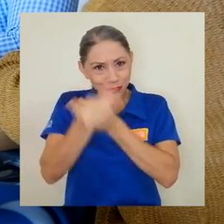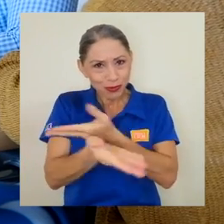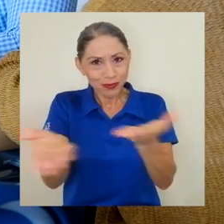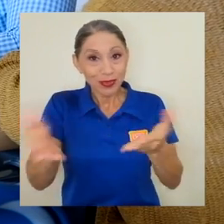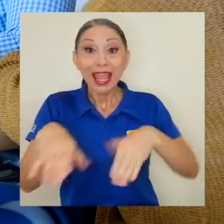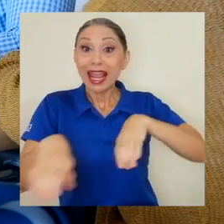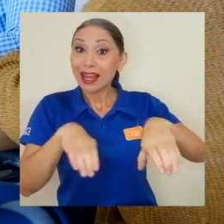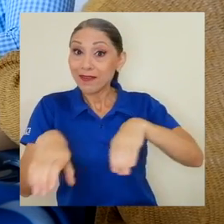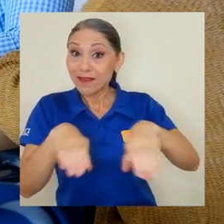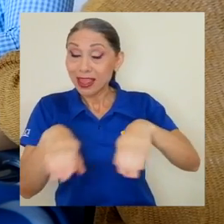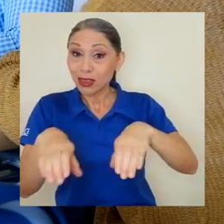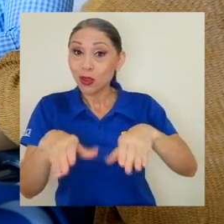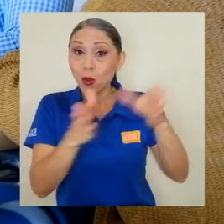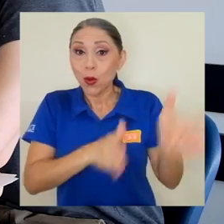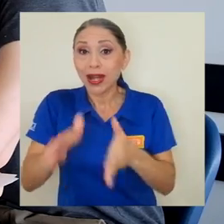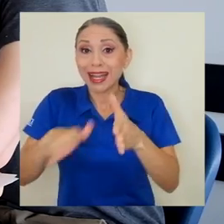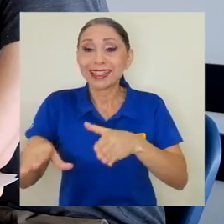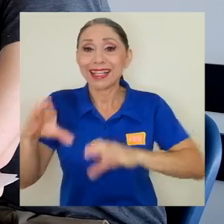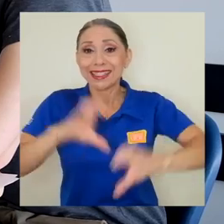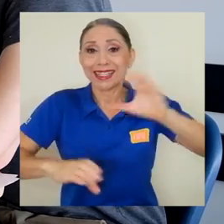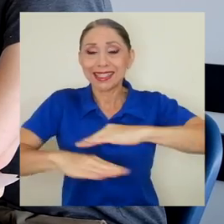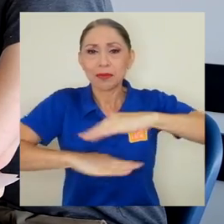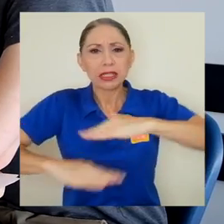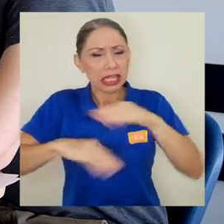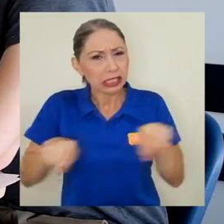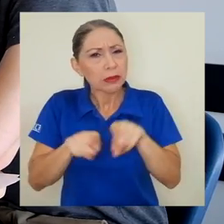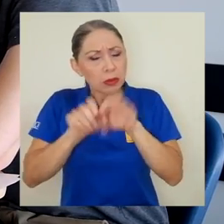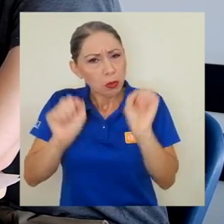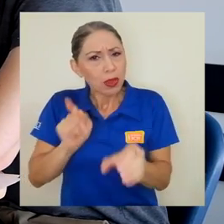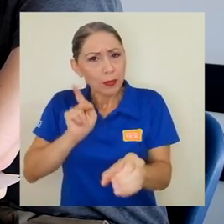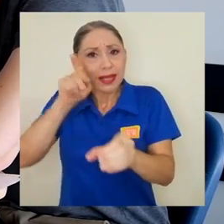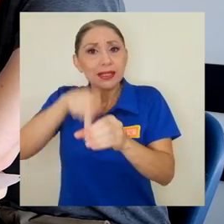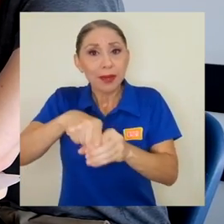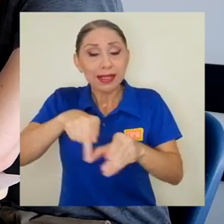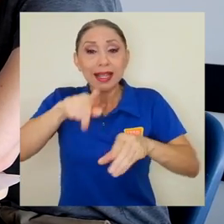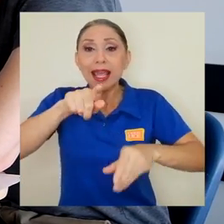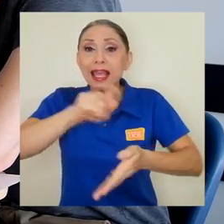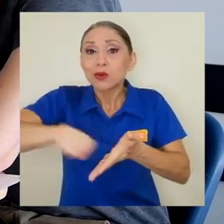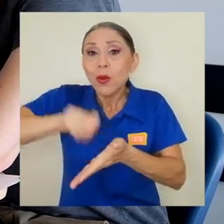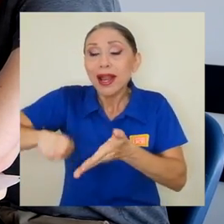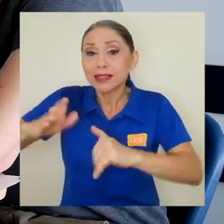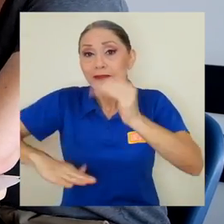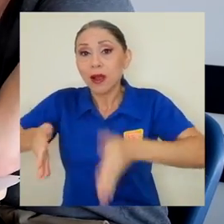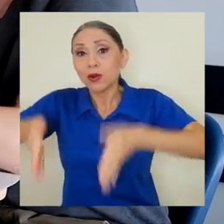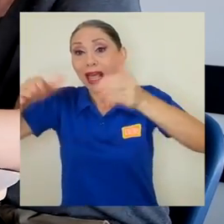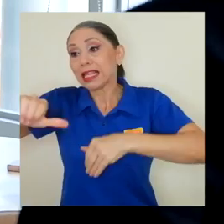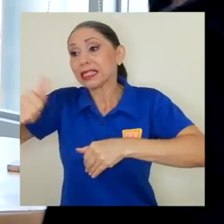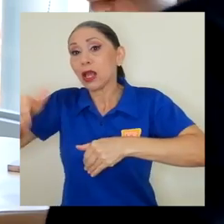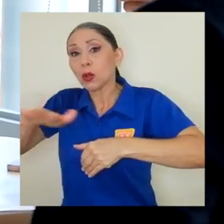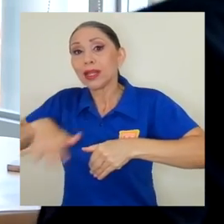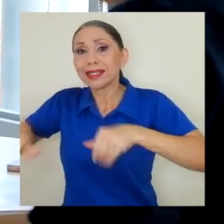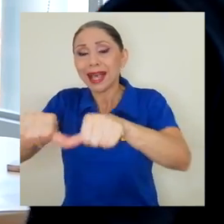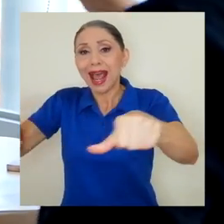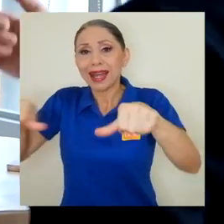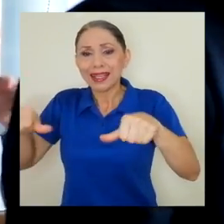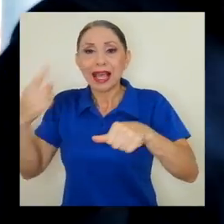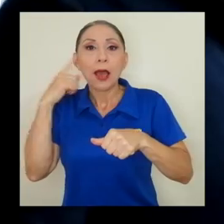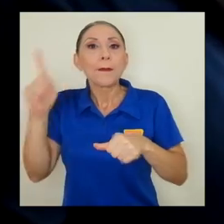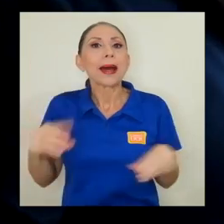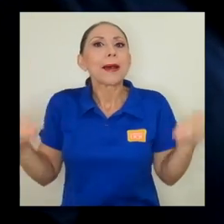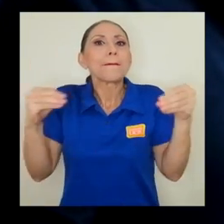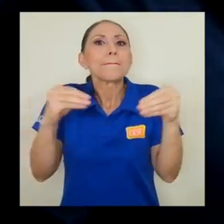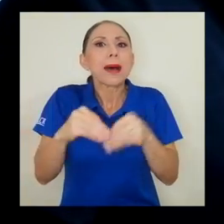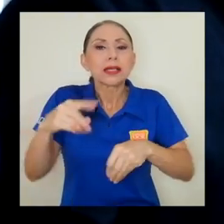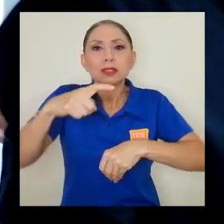organizado por el área de ciencias básicas, también podrán participar escuelas o facultades de otros sectores académicos con el fin de propiciar más